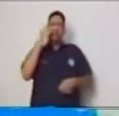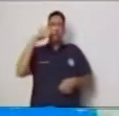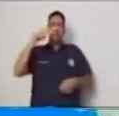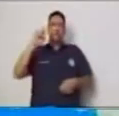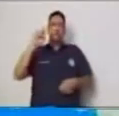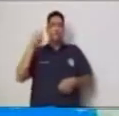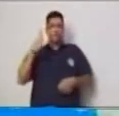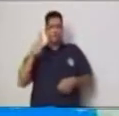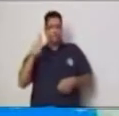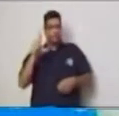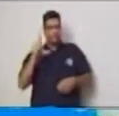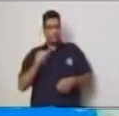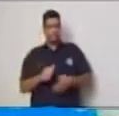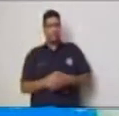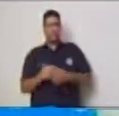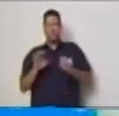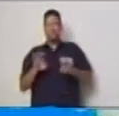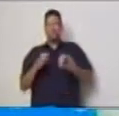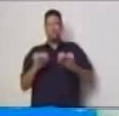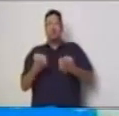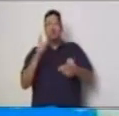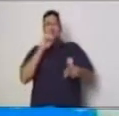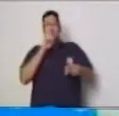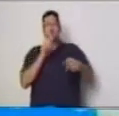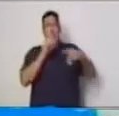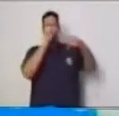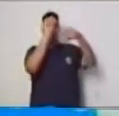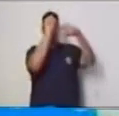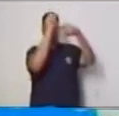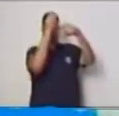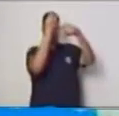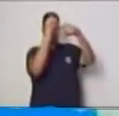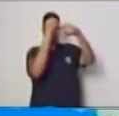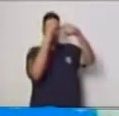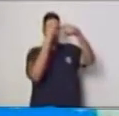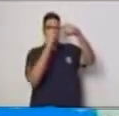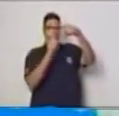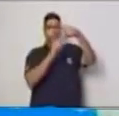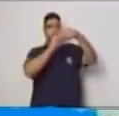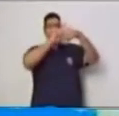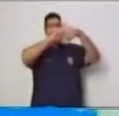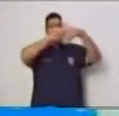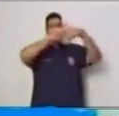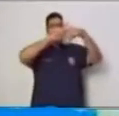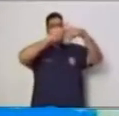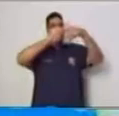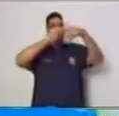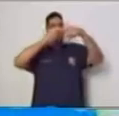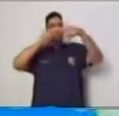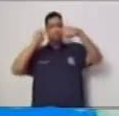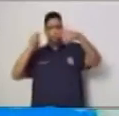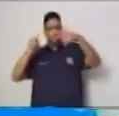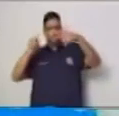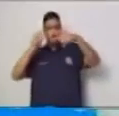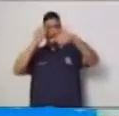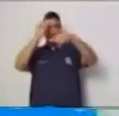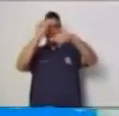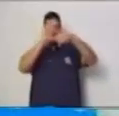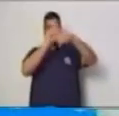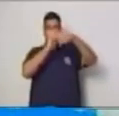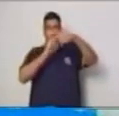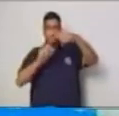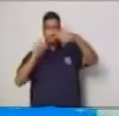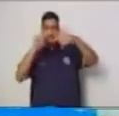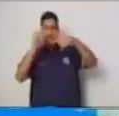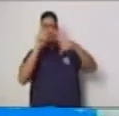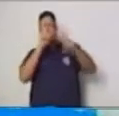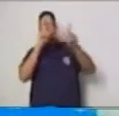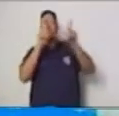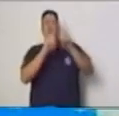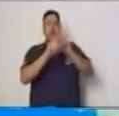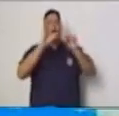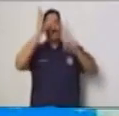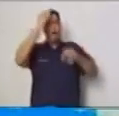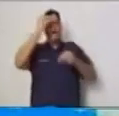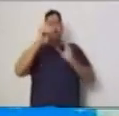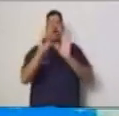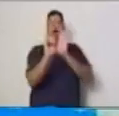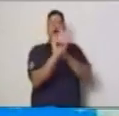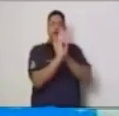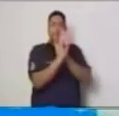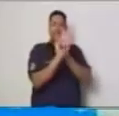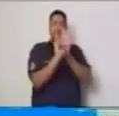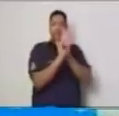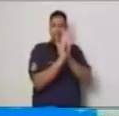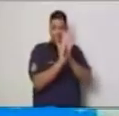cartesiano y a ordenar los pares ordenados. Aprendieron ustedes también a identificar que existen